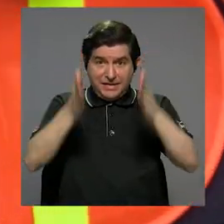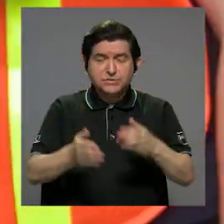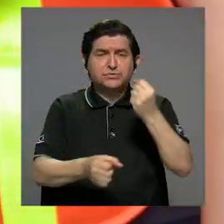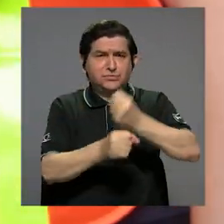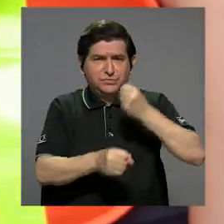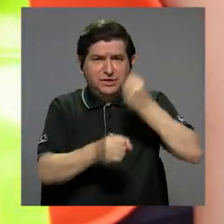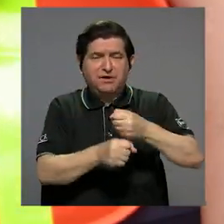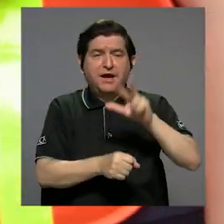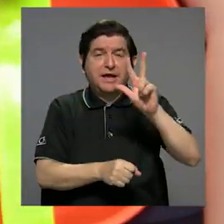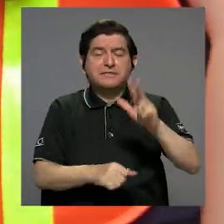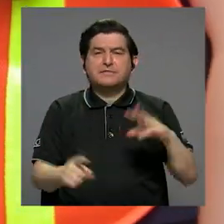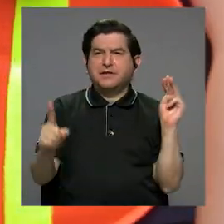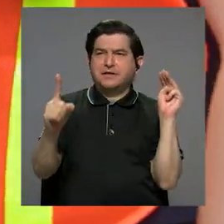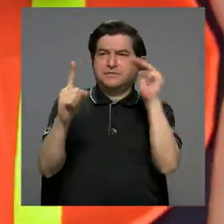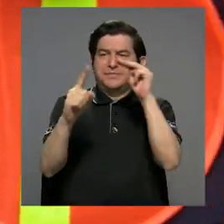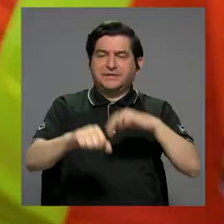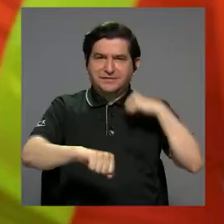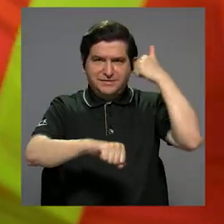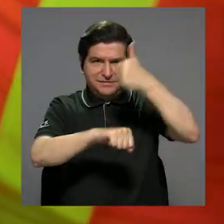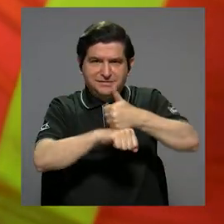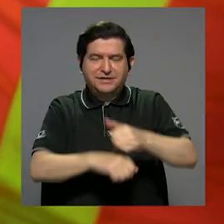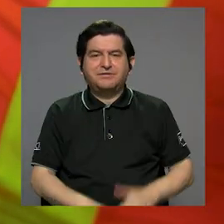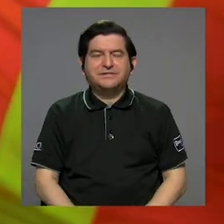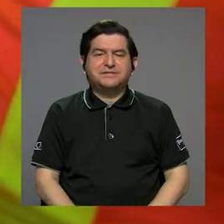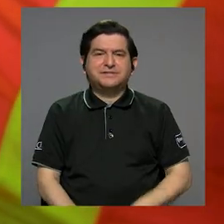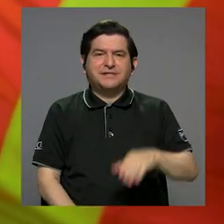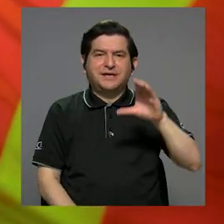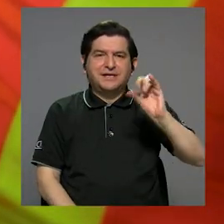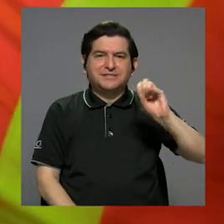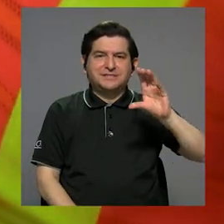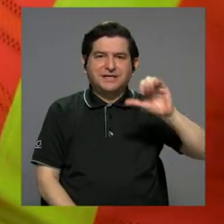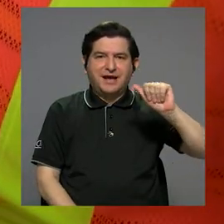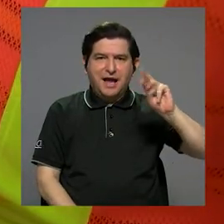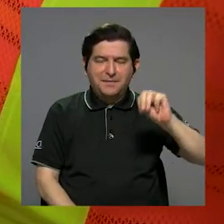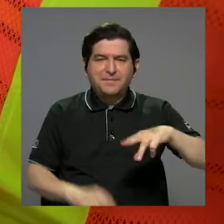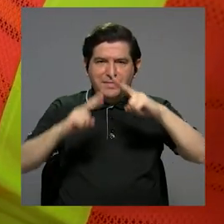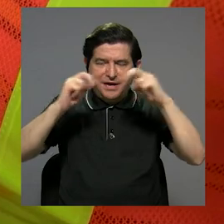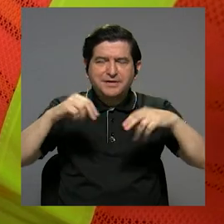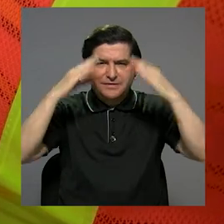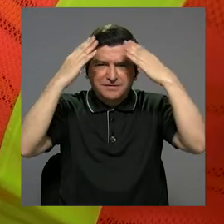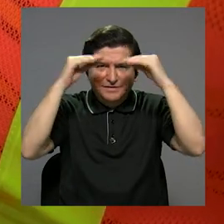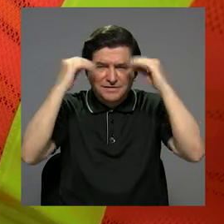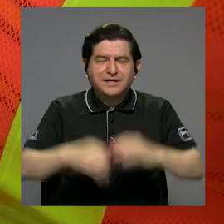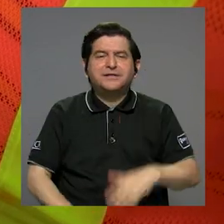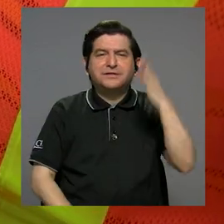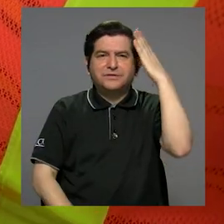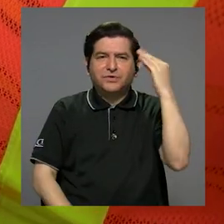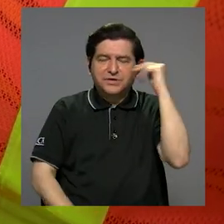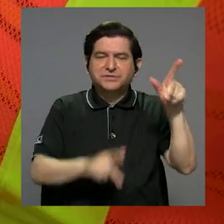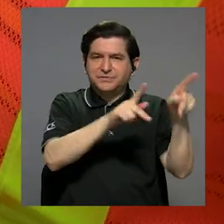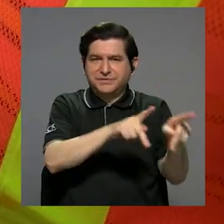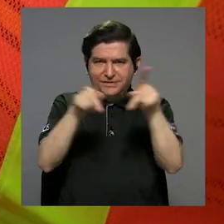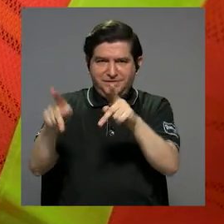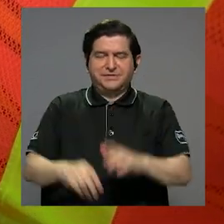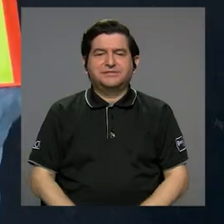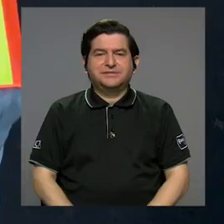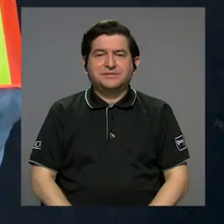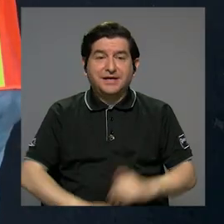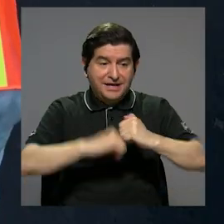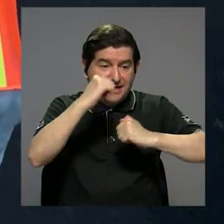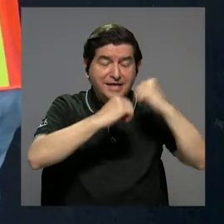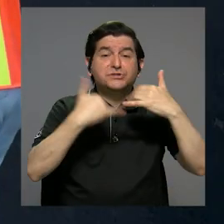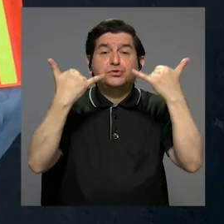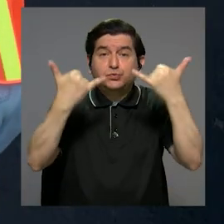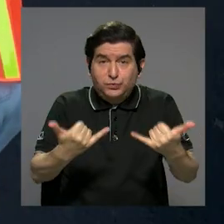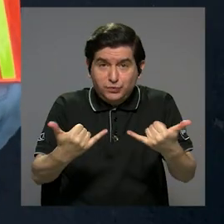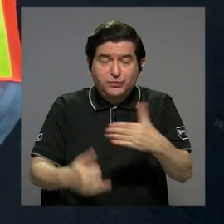estudiantes trabajan en tres de las metas establecidas en el SITCAM, generando y analizando datos sobre la experiencia de los usuarios, la